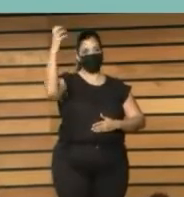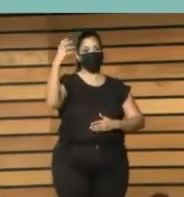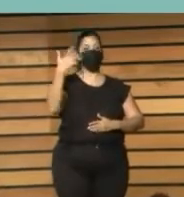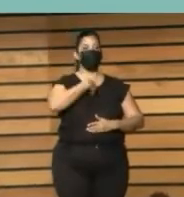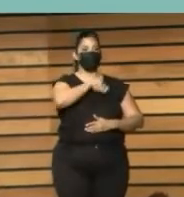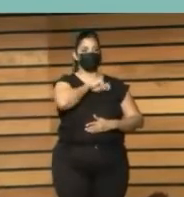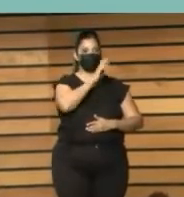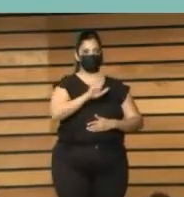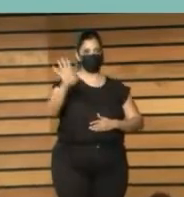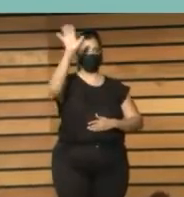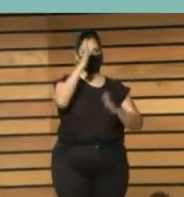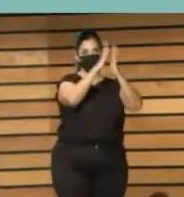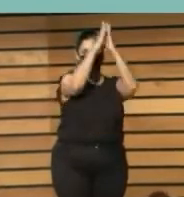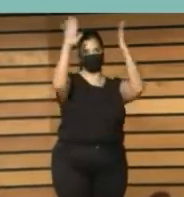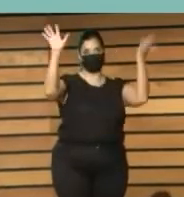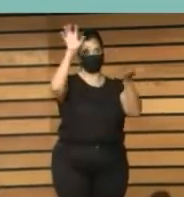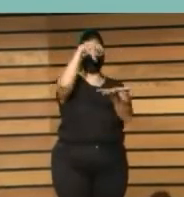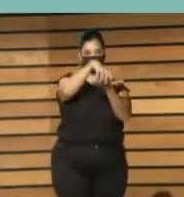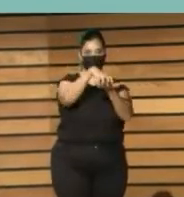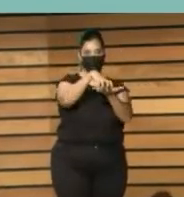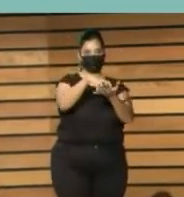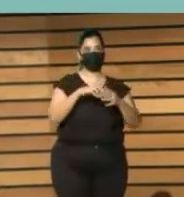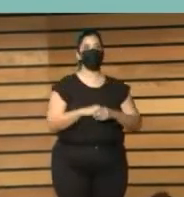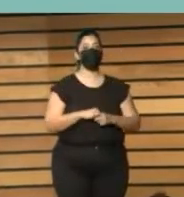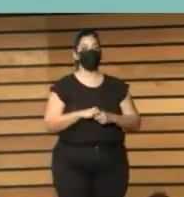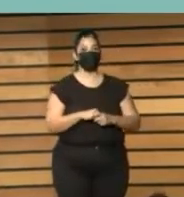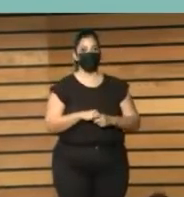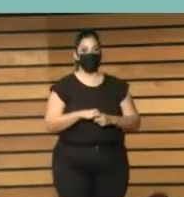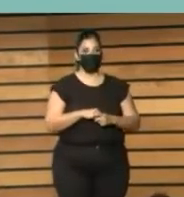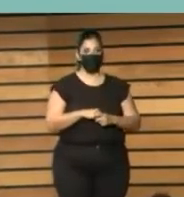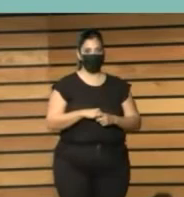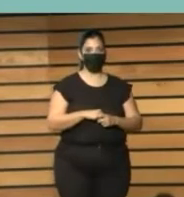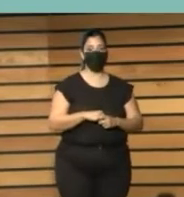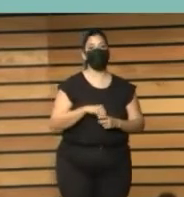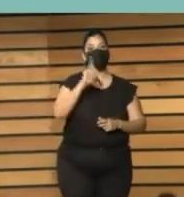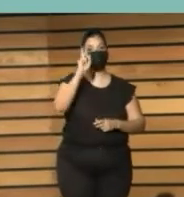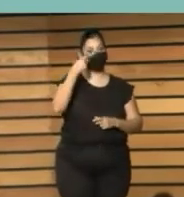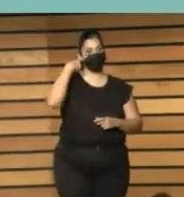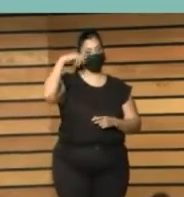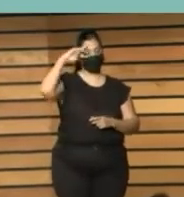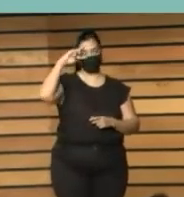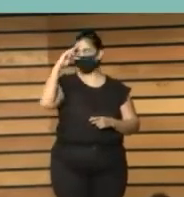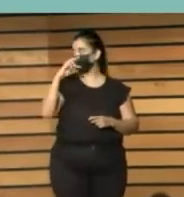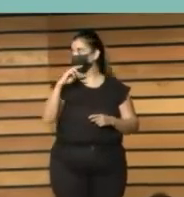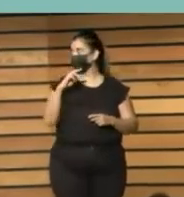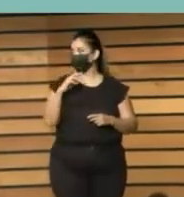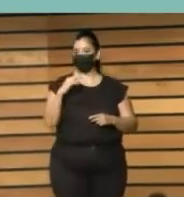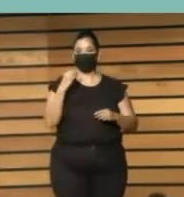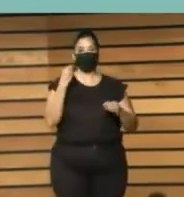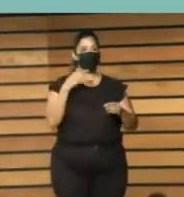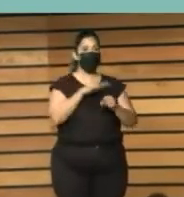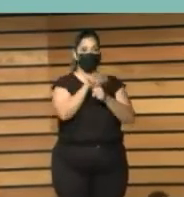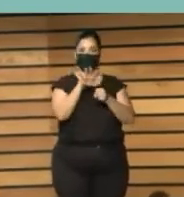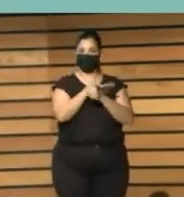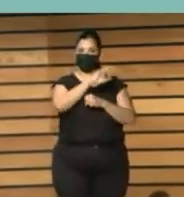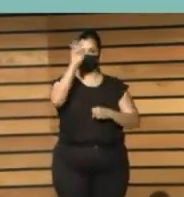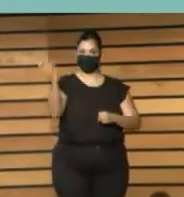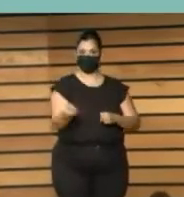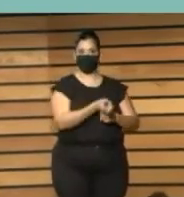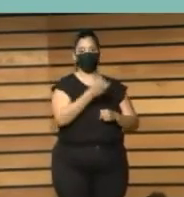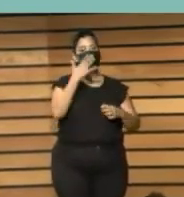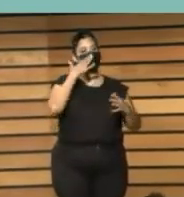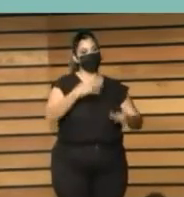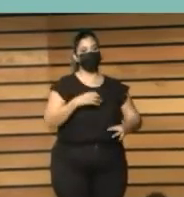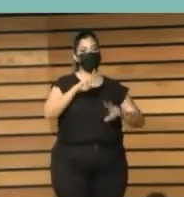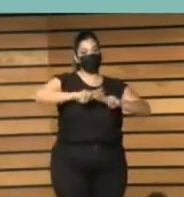de las bibliotecas de los ODS y tiene una amplia experiencia en ámbitos que nos aportará el